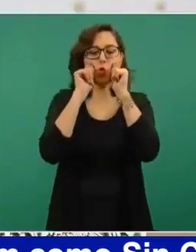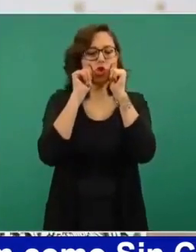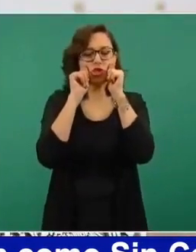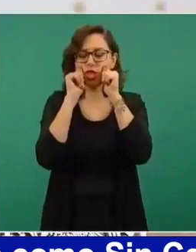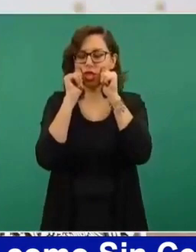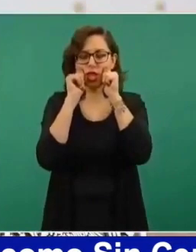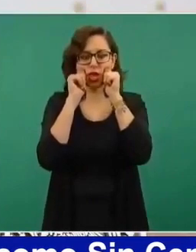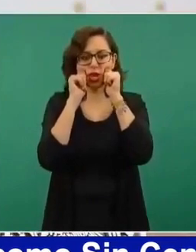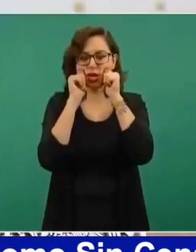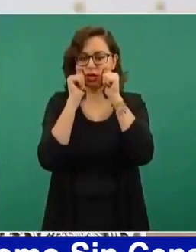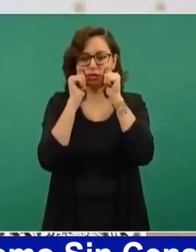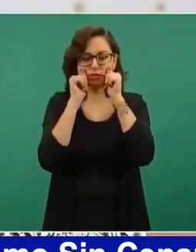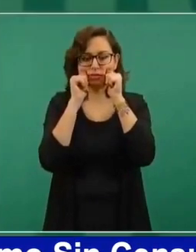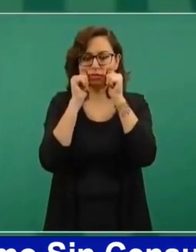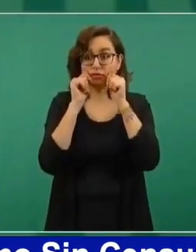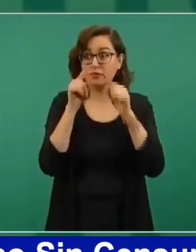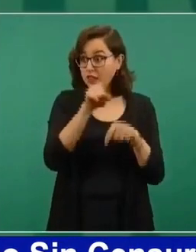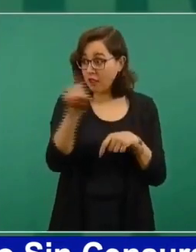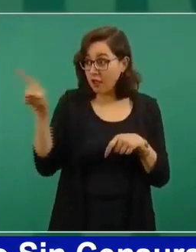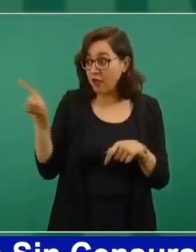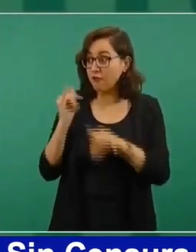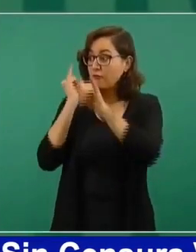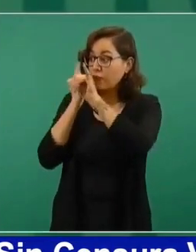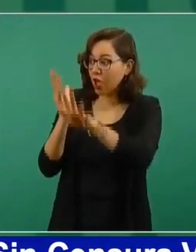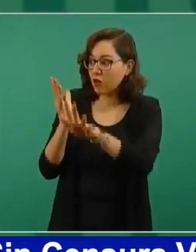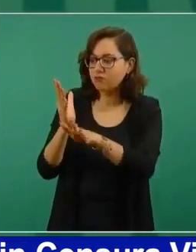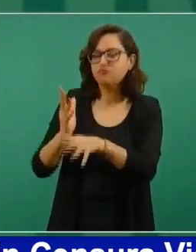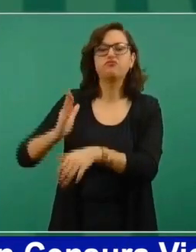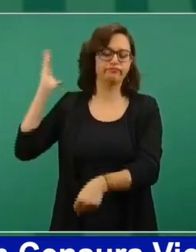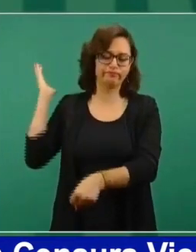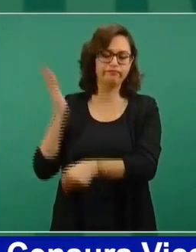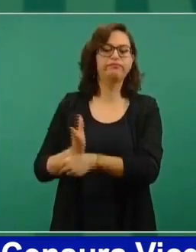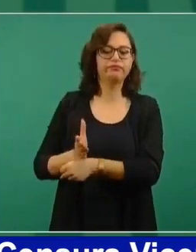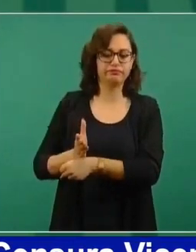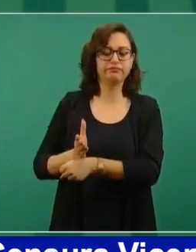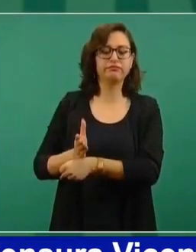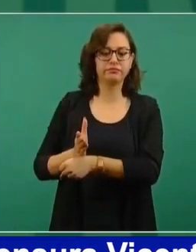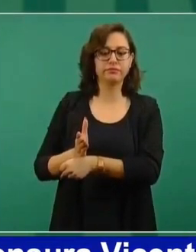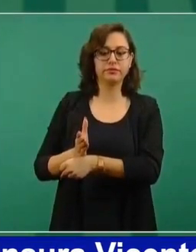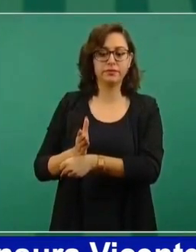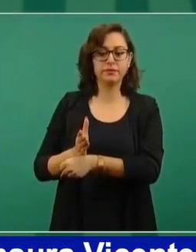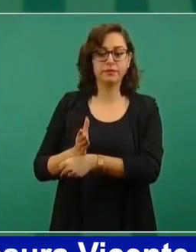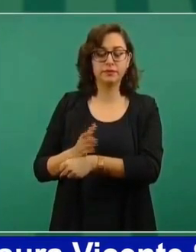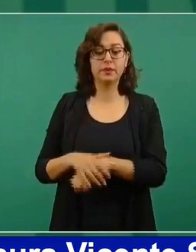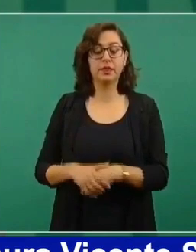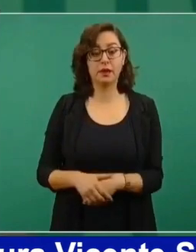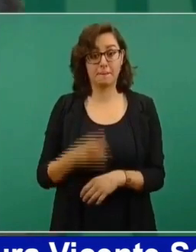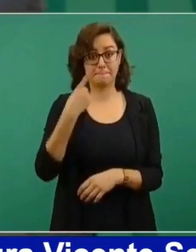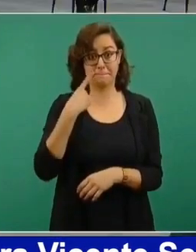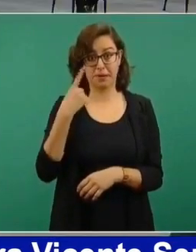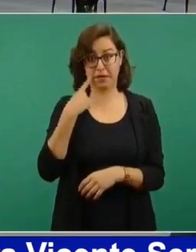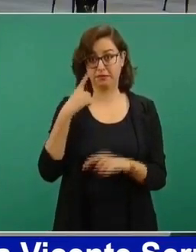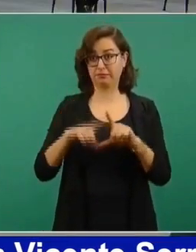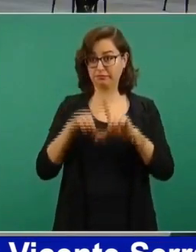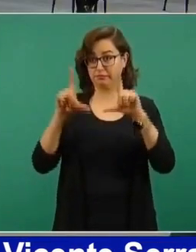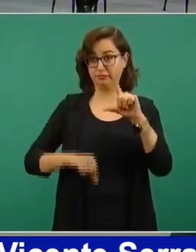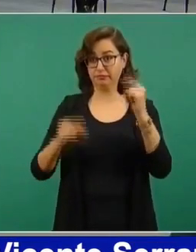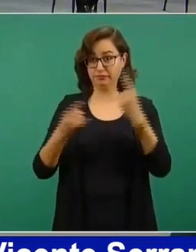En la historia de México, en la Constitución de 1857,